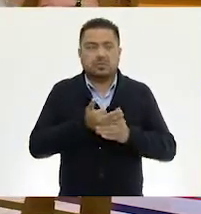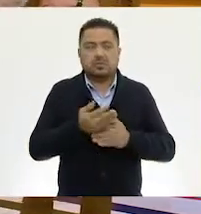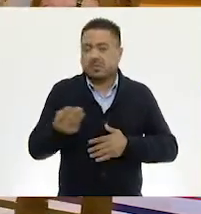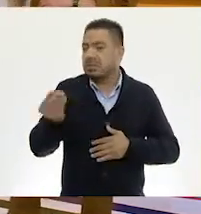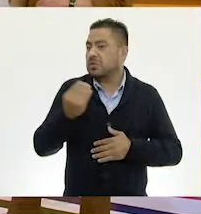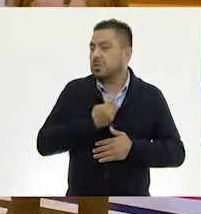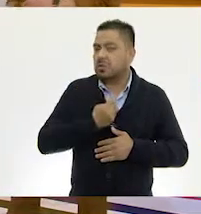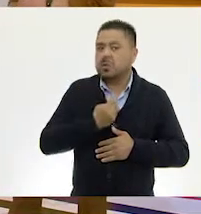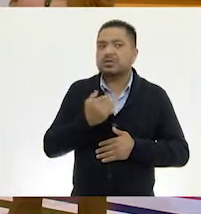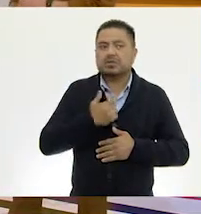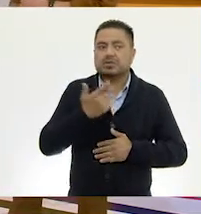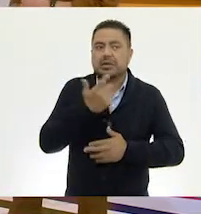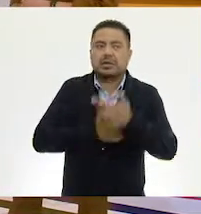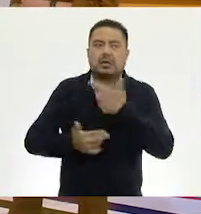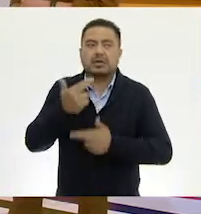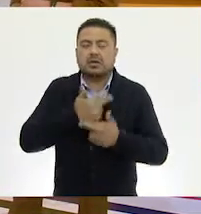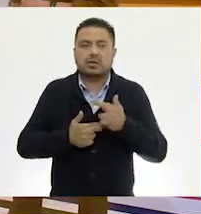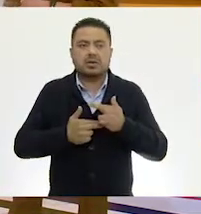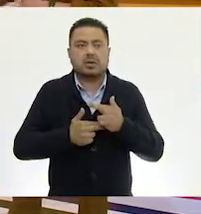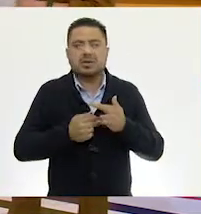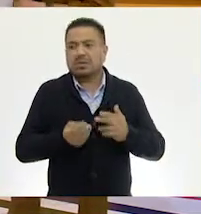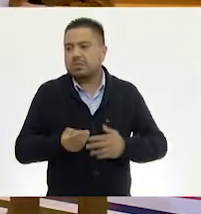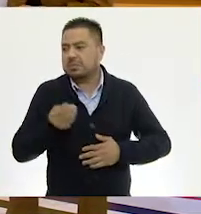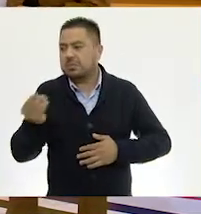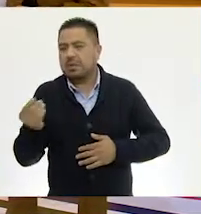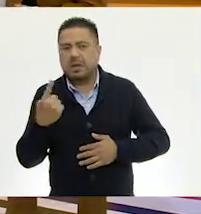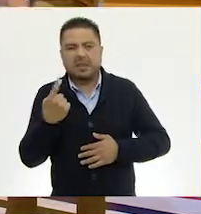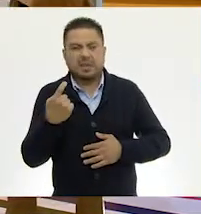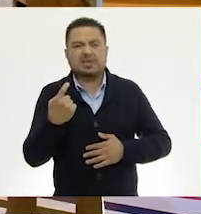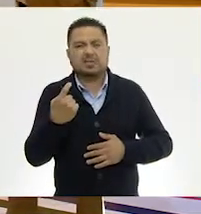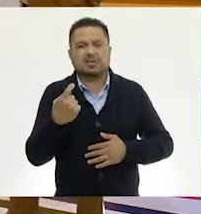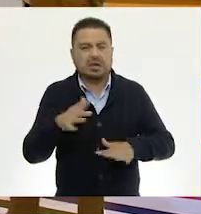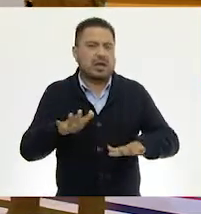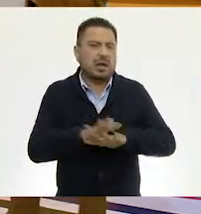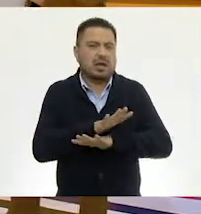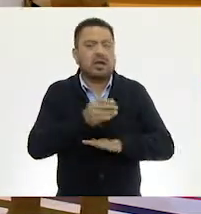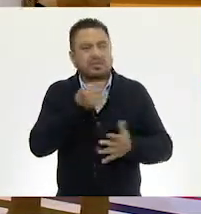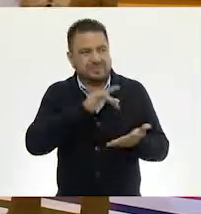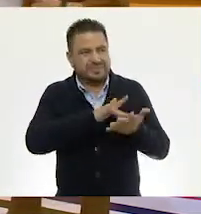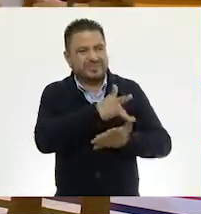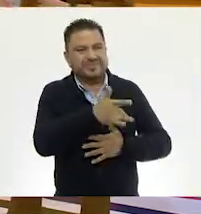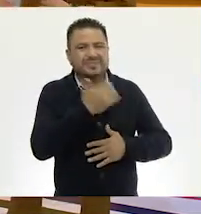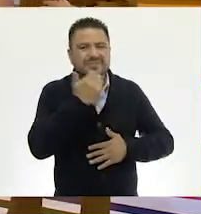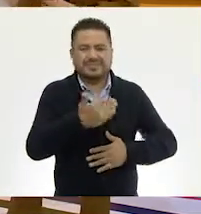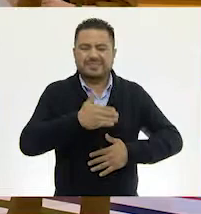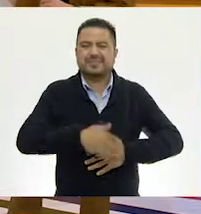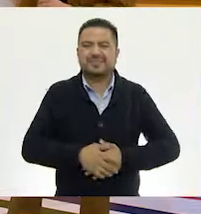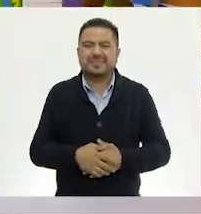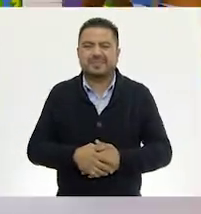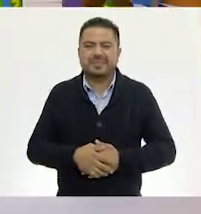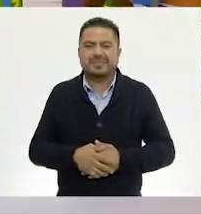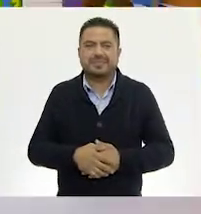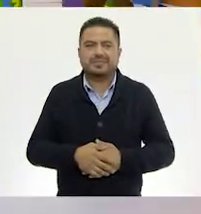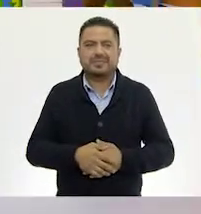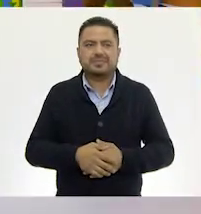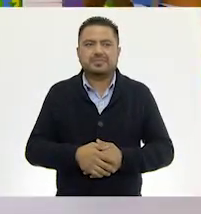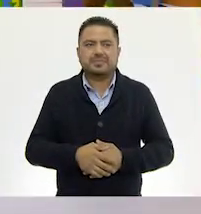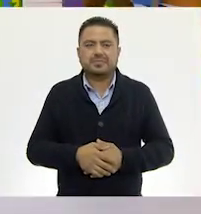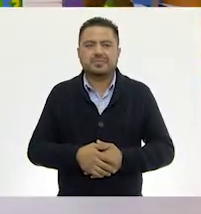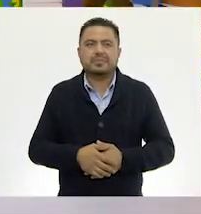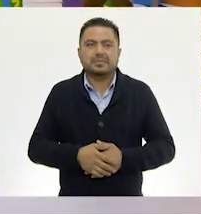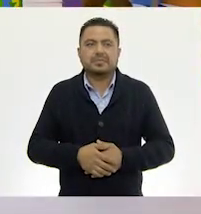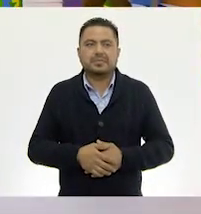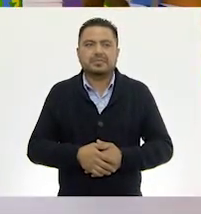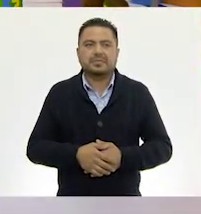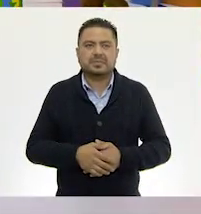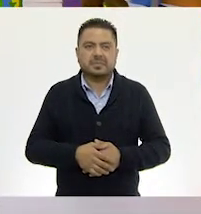para las unidades que son nueve. Nueve, yo te regreso un pesito de cambio. Muchas gracias. Aquí está. Excelente. Vamos